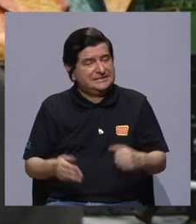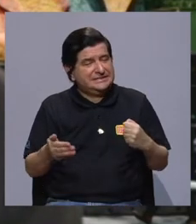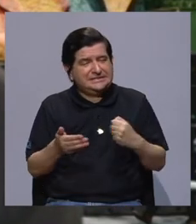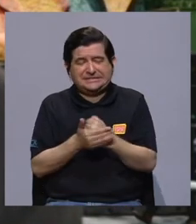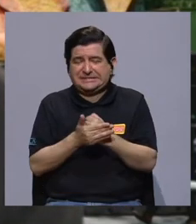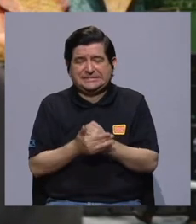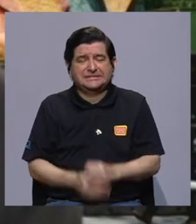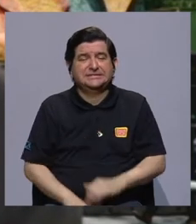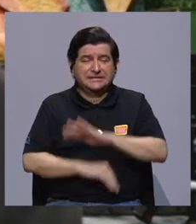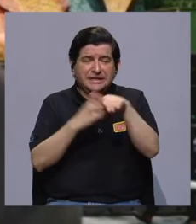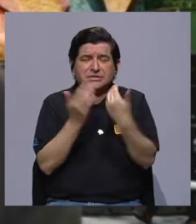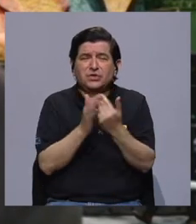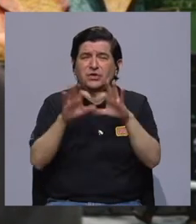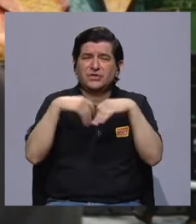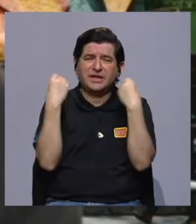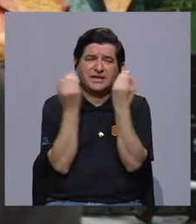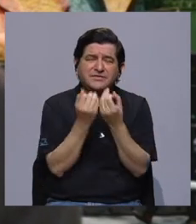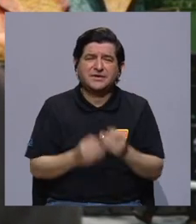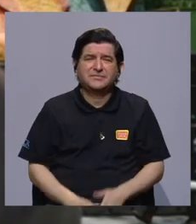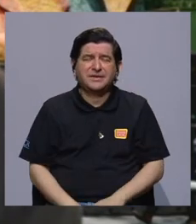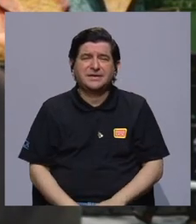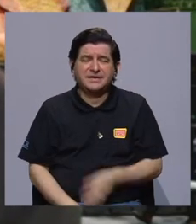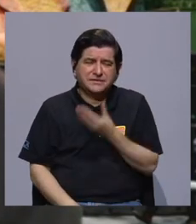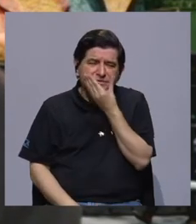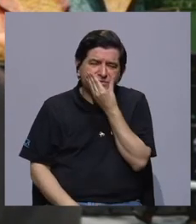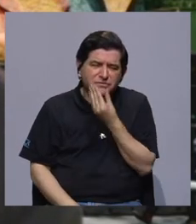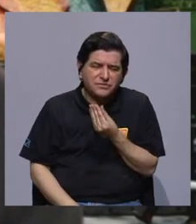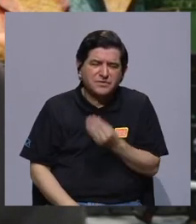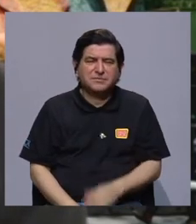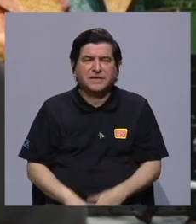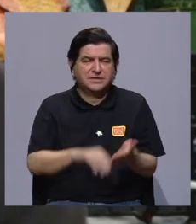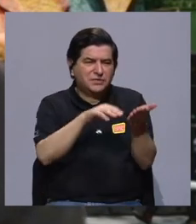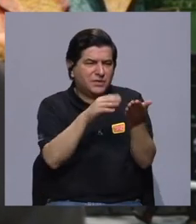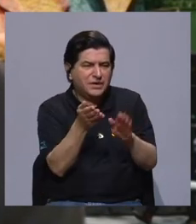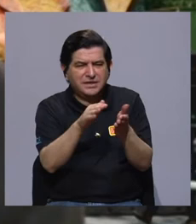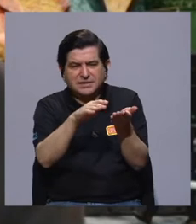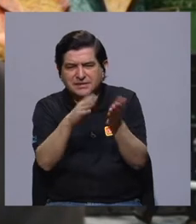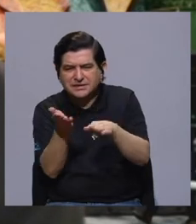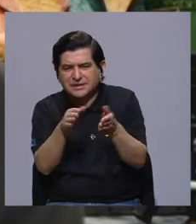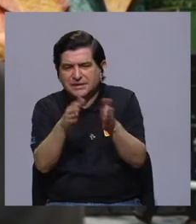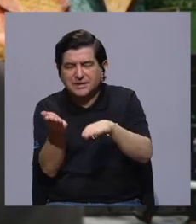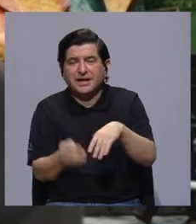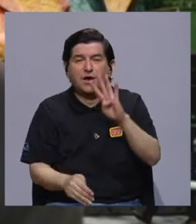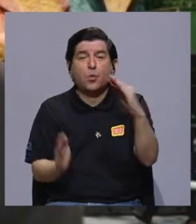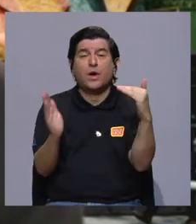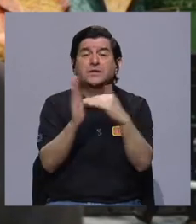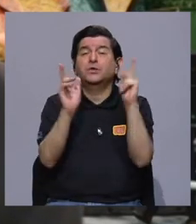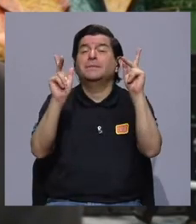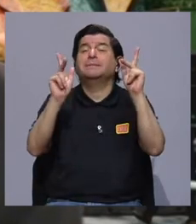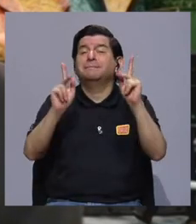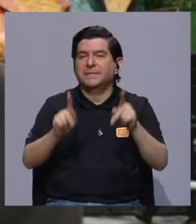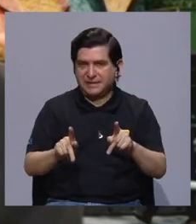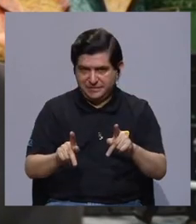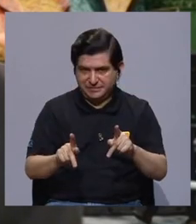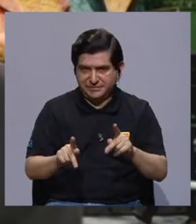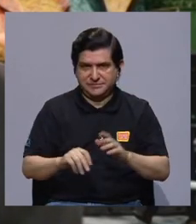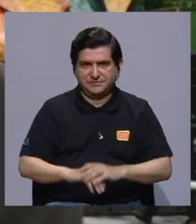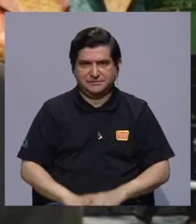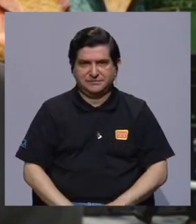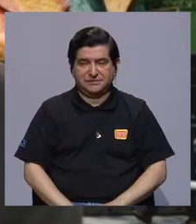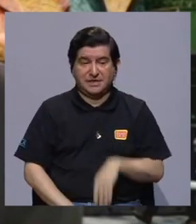muy lamentable. Todas las familias que están sufriendo la pérdida de estas 4.000 personas,